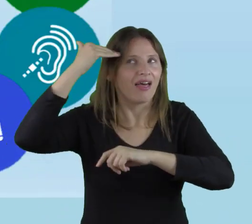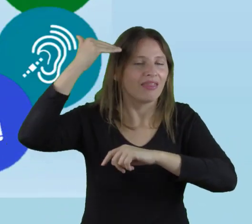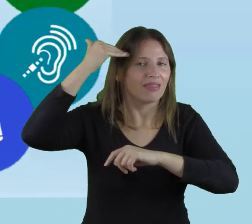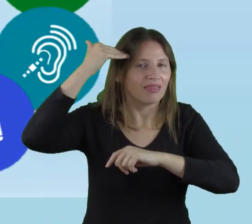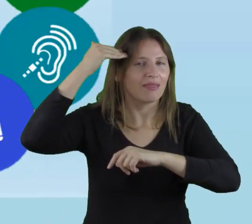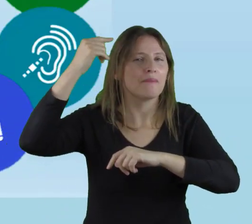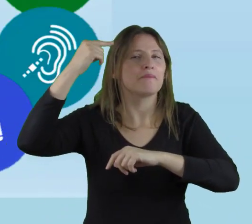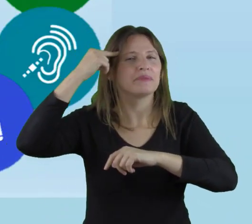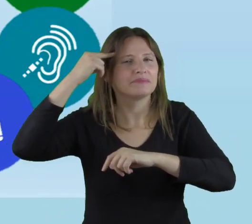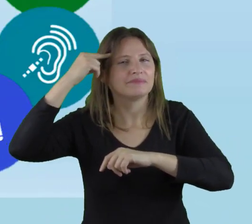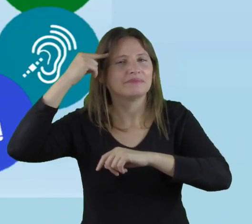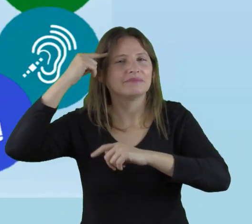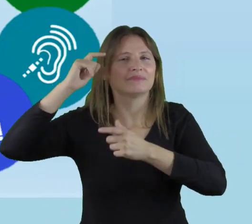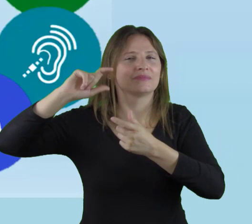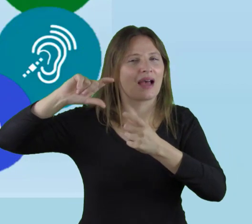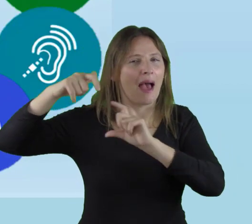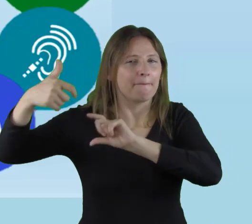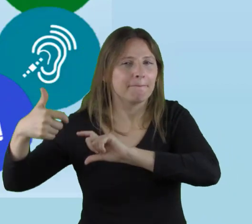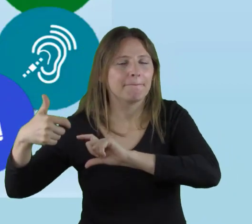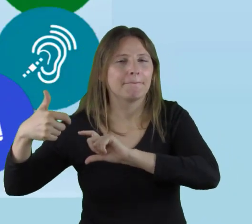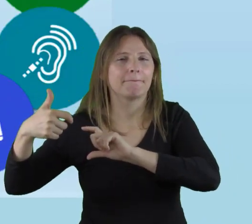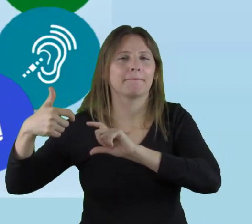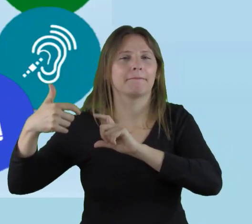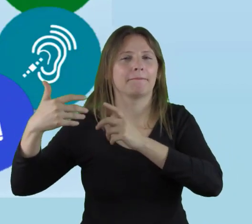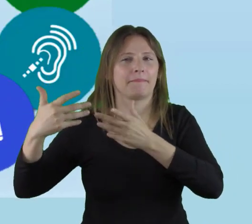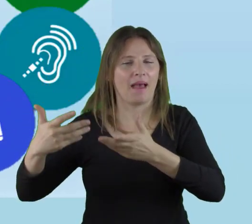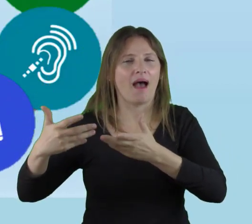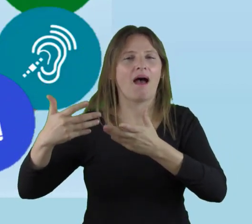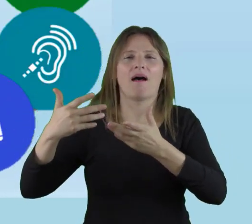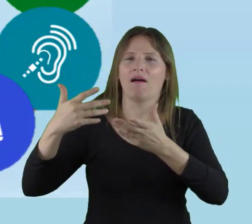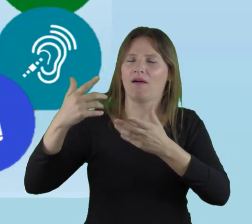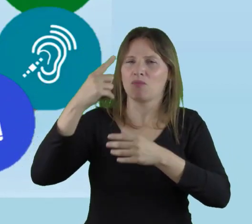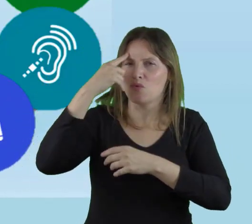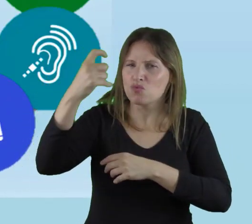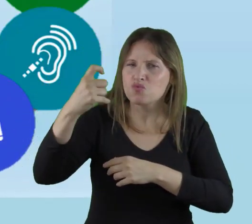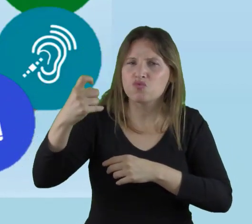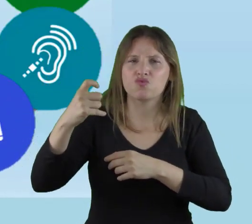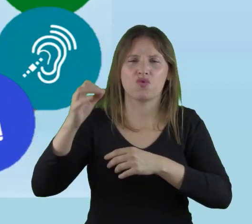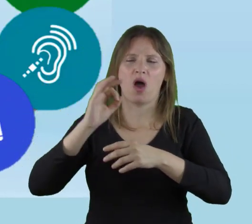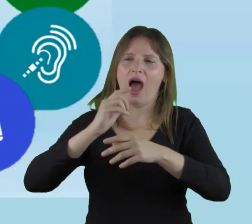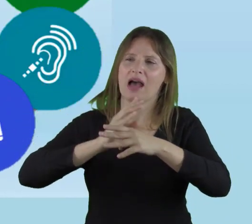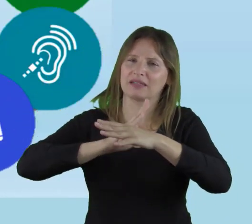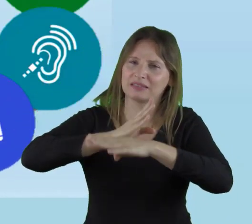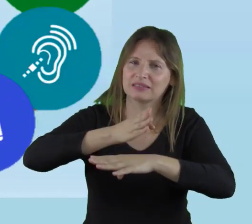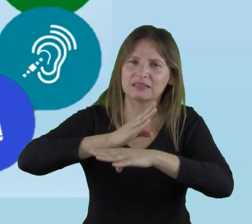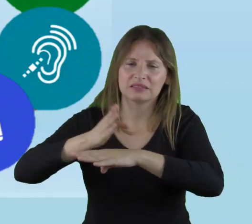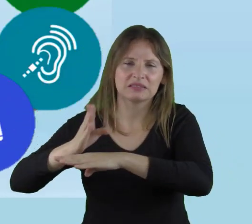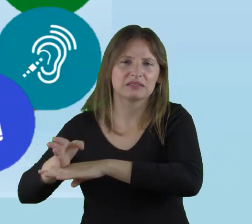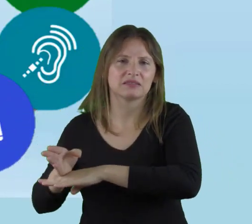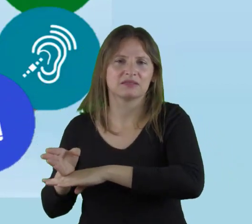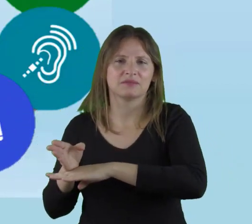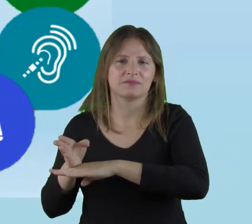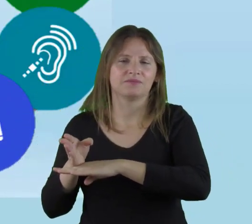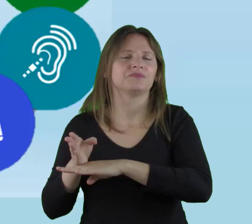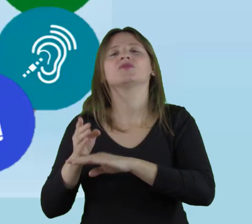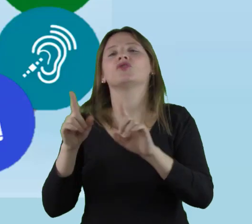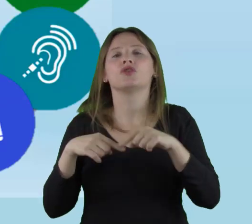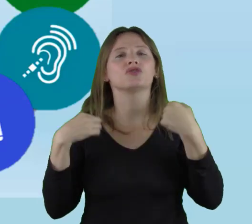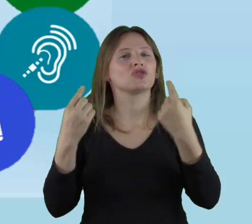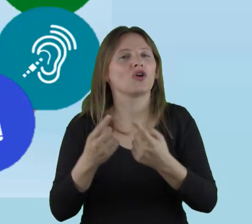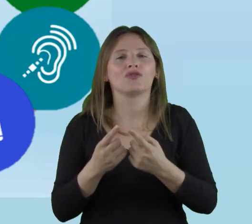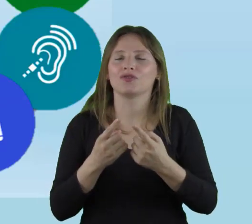refiriendo a esas estructuras o a esos accesos que